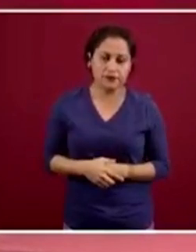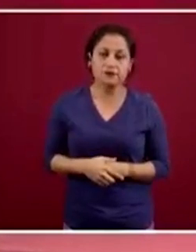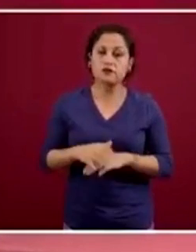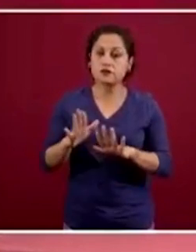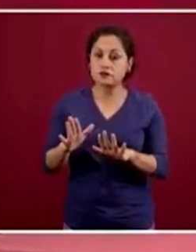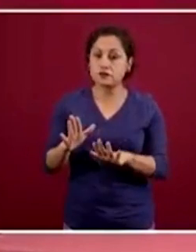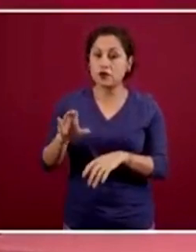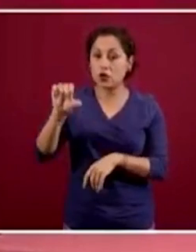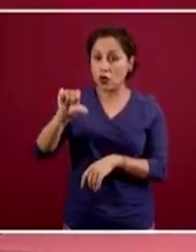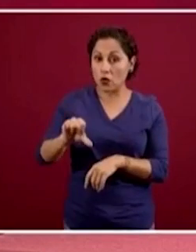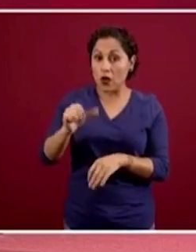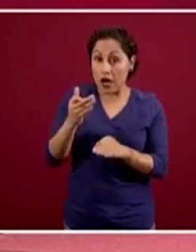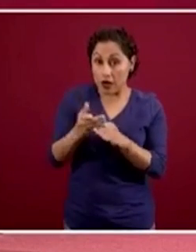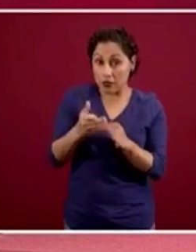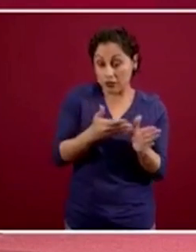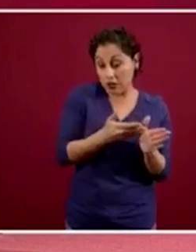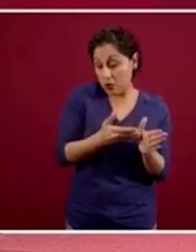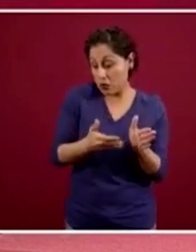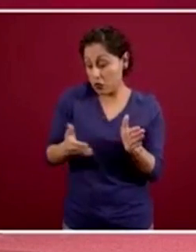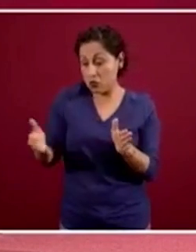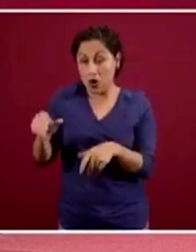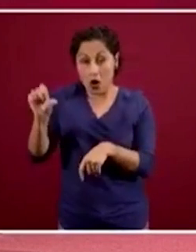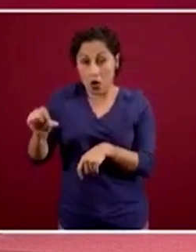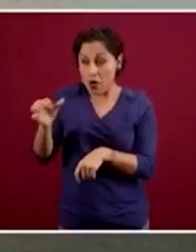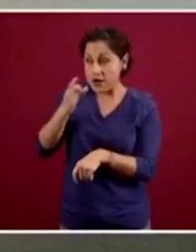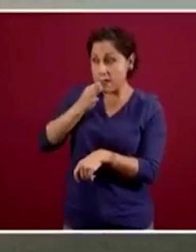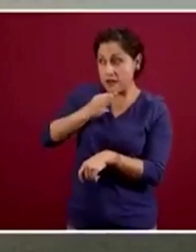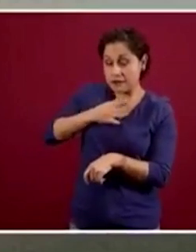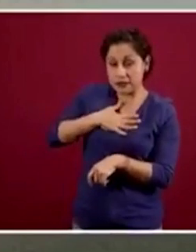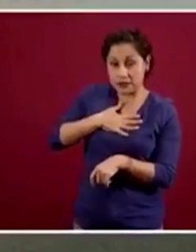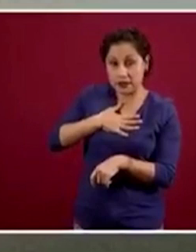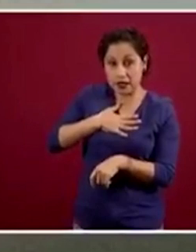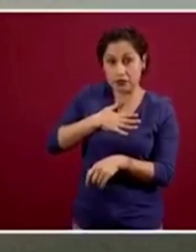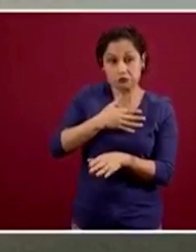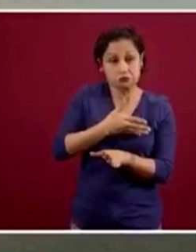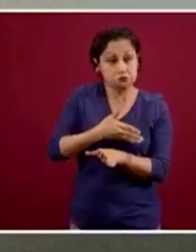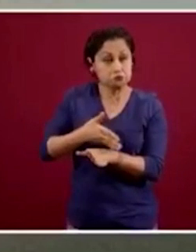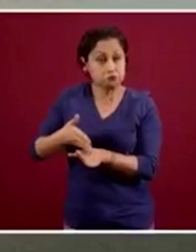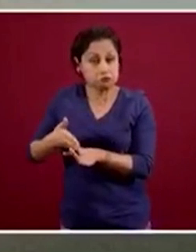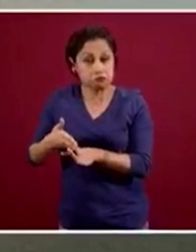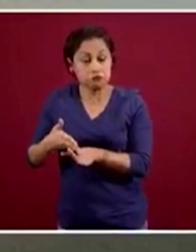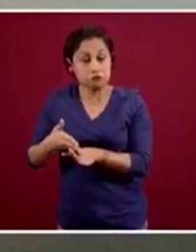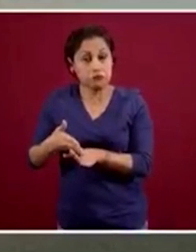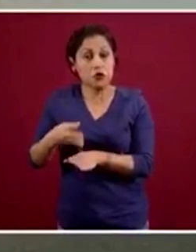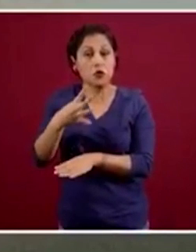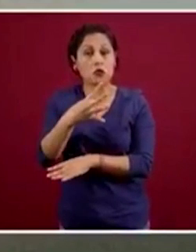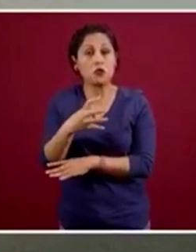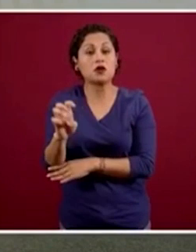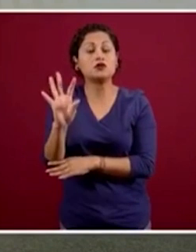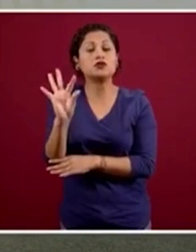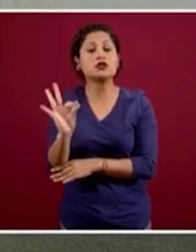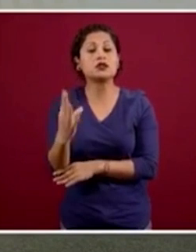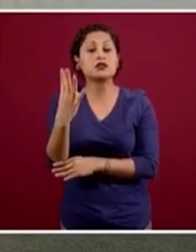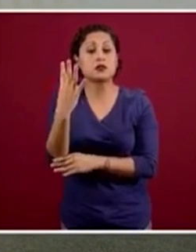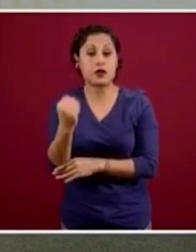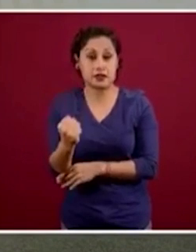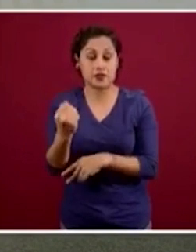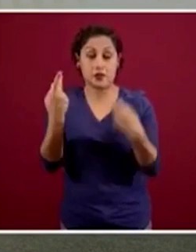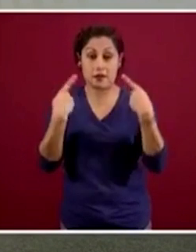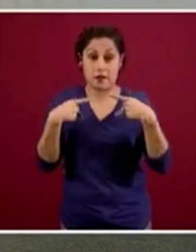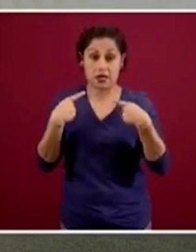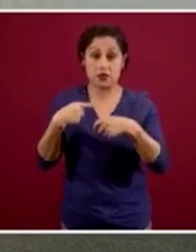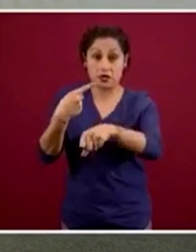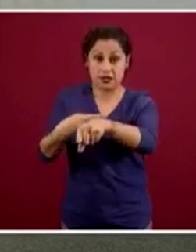hoy a mediodía más o menos, son 449 personas en estado